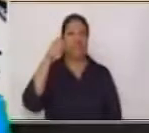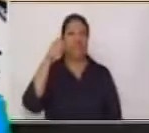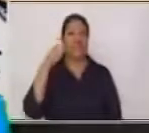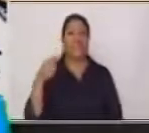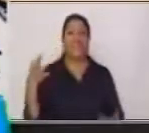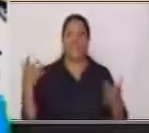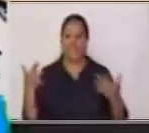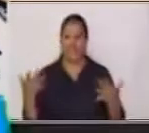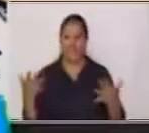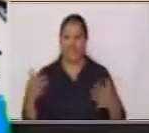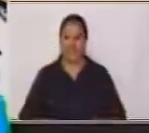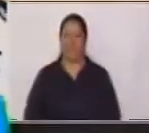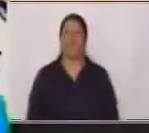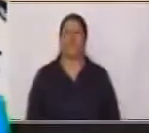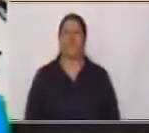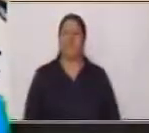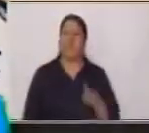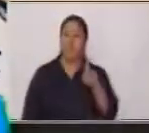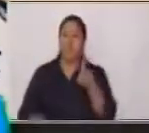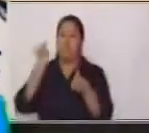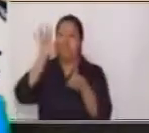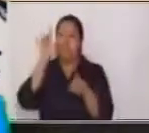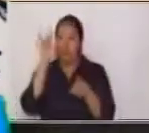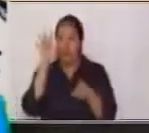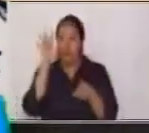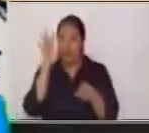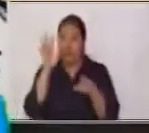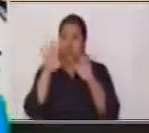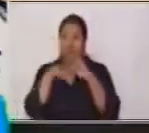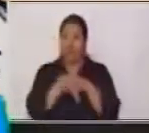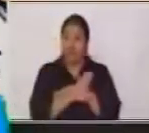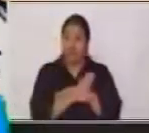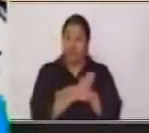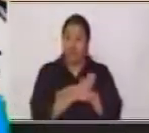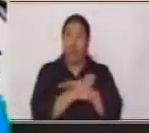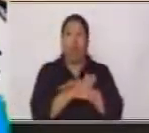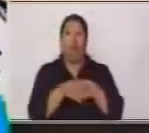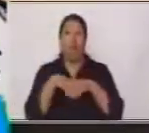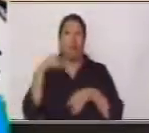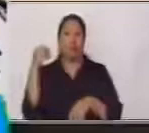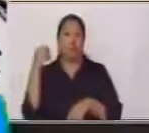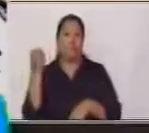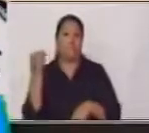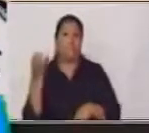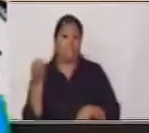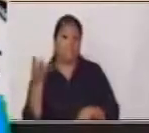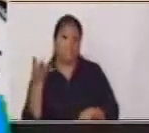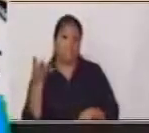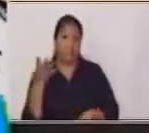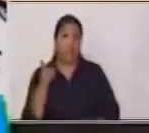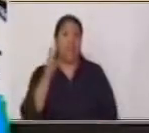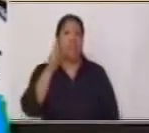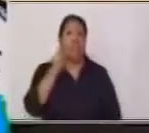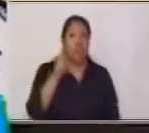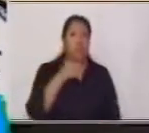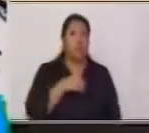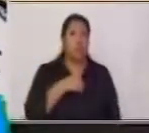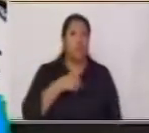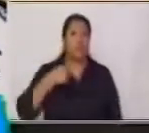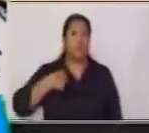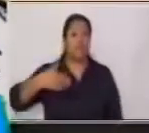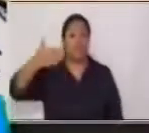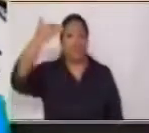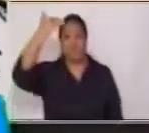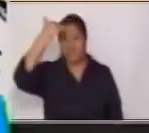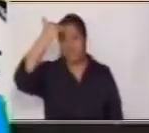Otra vez Blanca Por dentro Verde Por fuera Si quieres Que lo